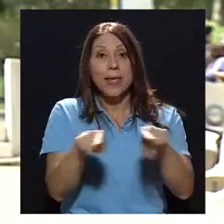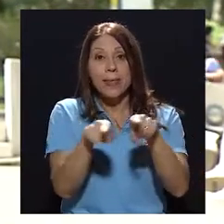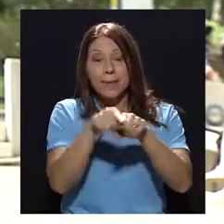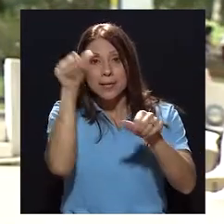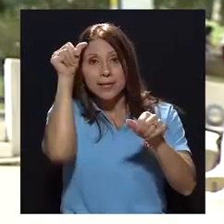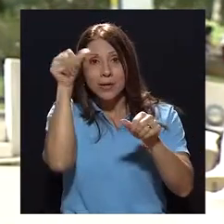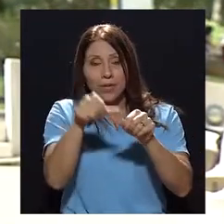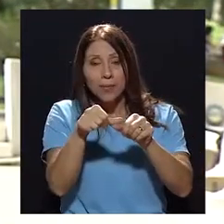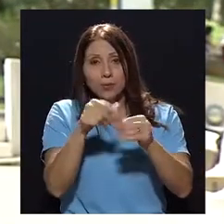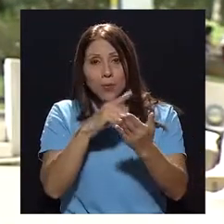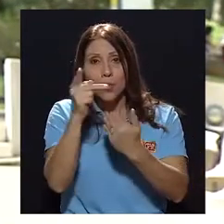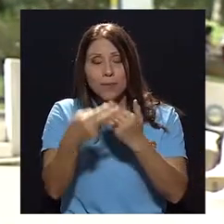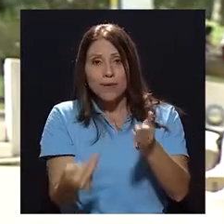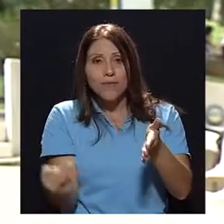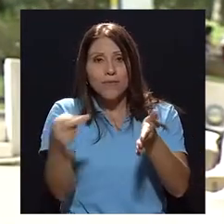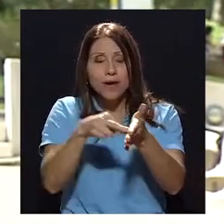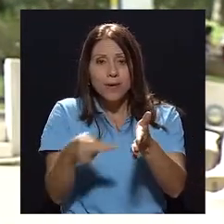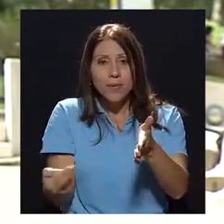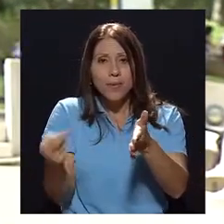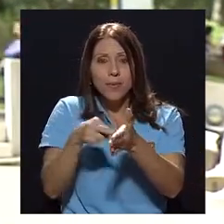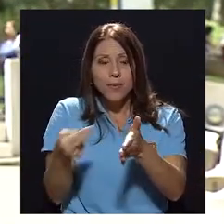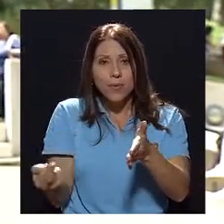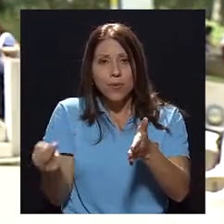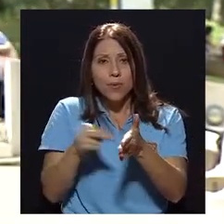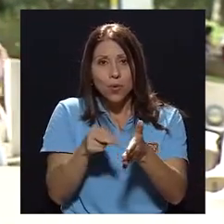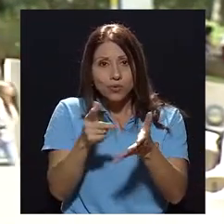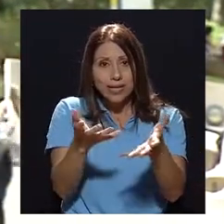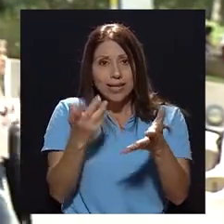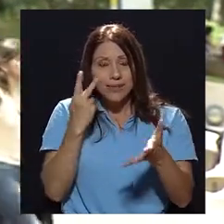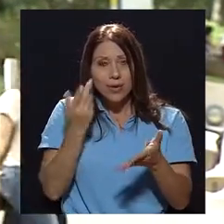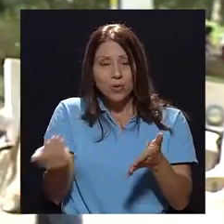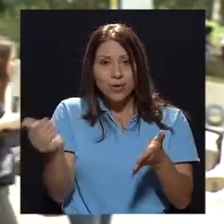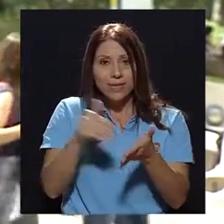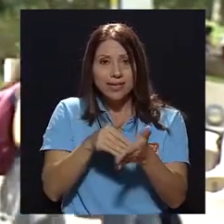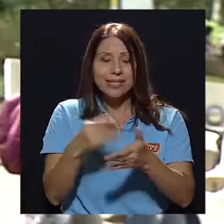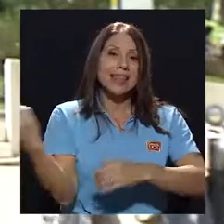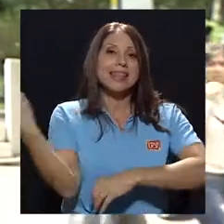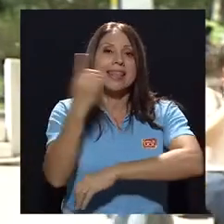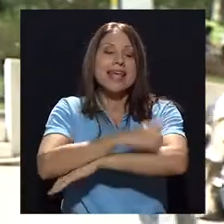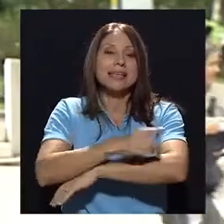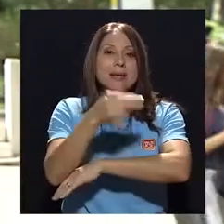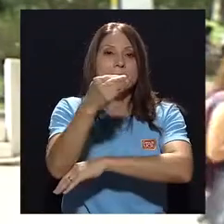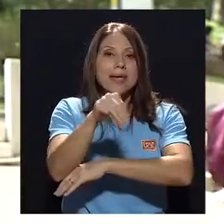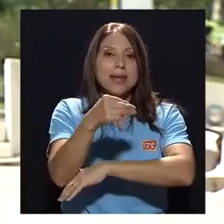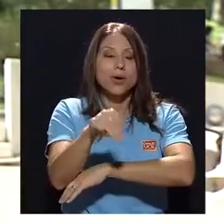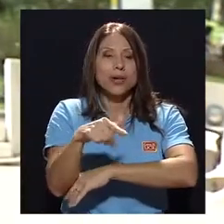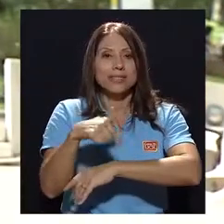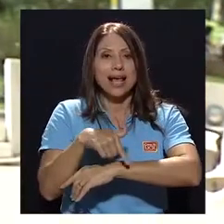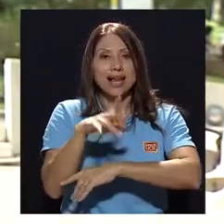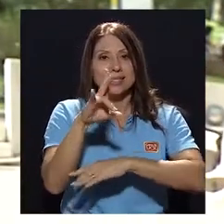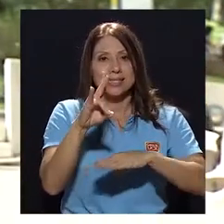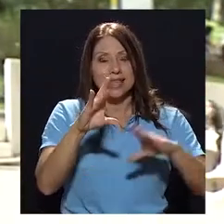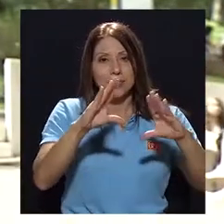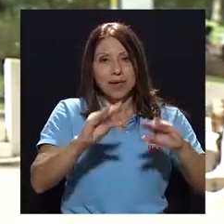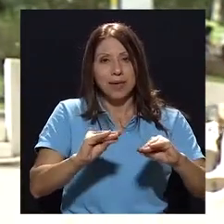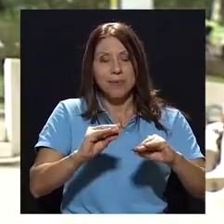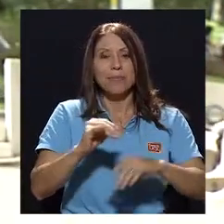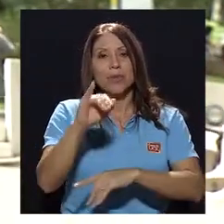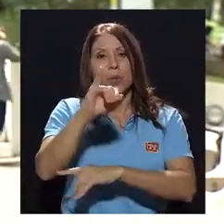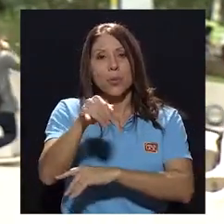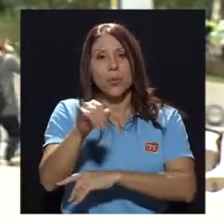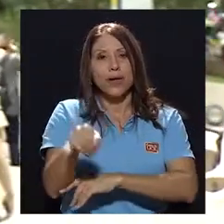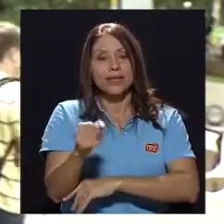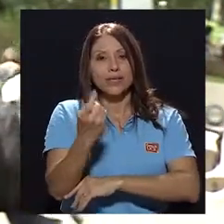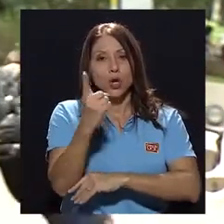recordamos nuestras repeticiones semanales, si quisiera volver a ver este tema, los días miércoles a las 7 p.m., los